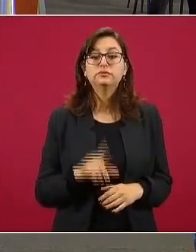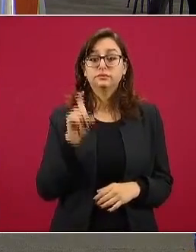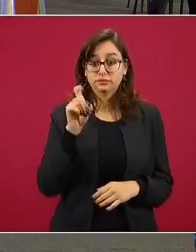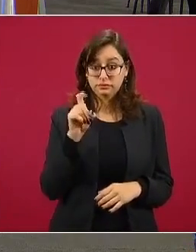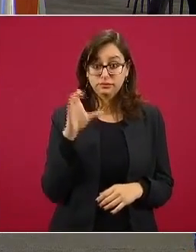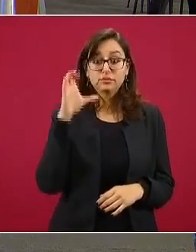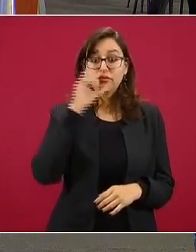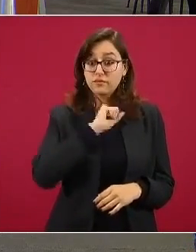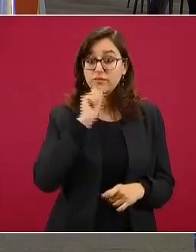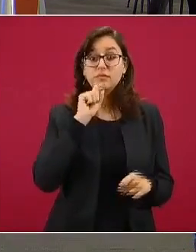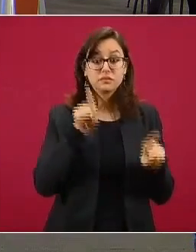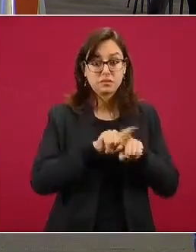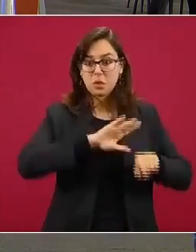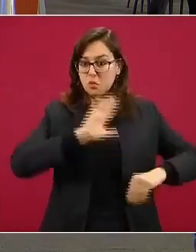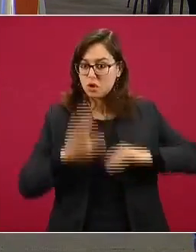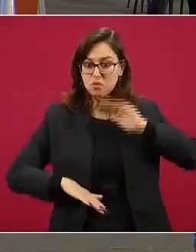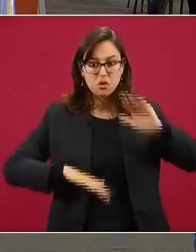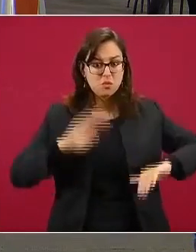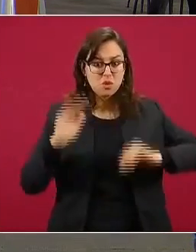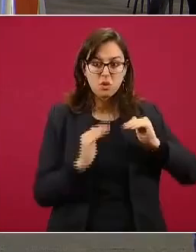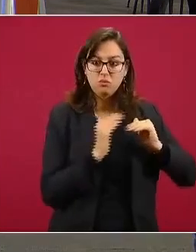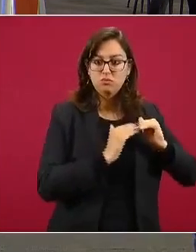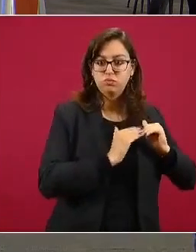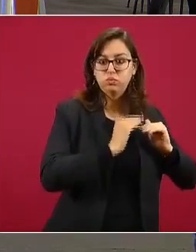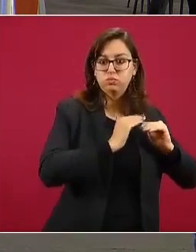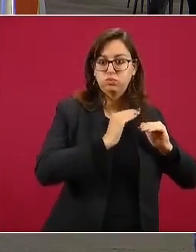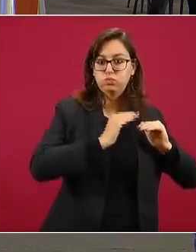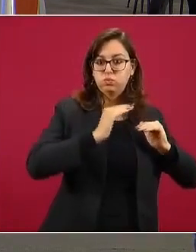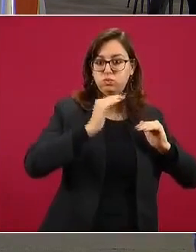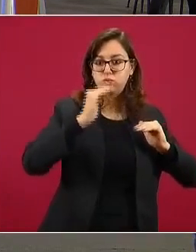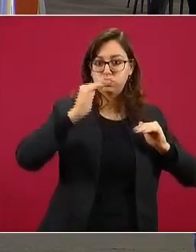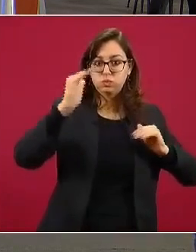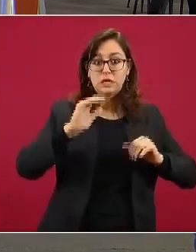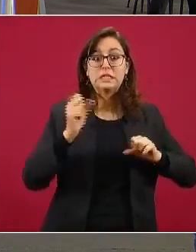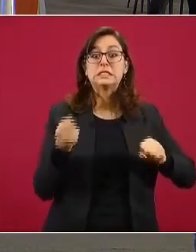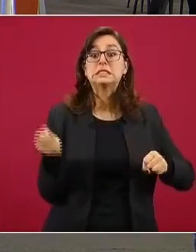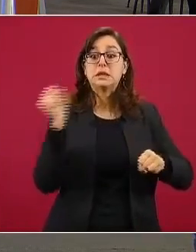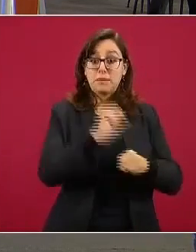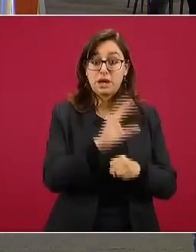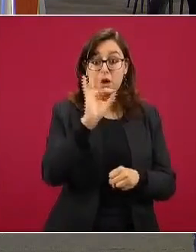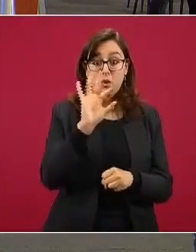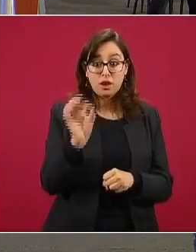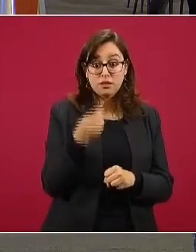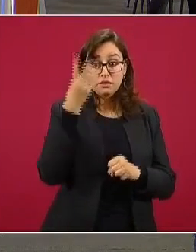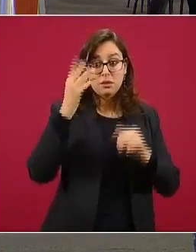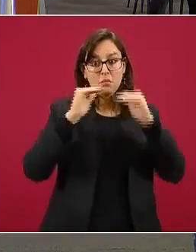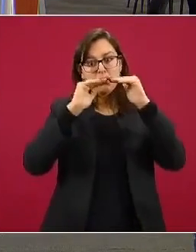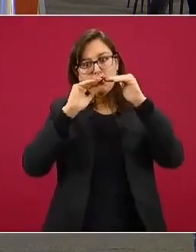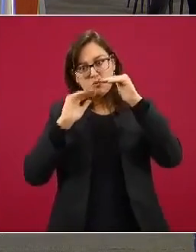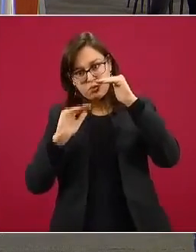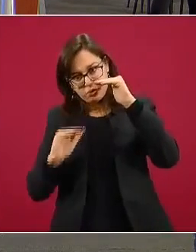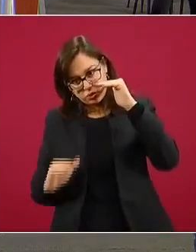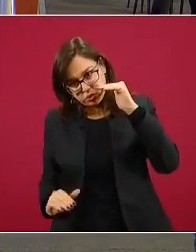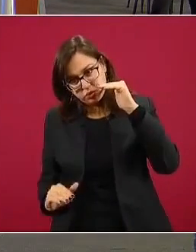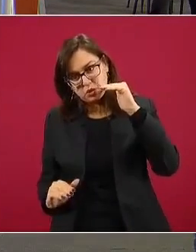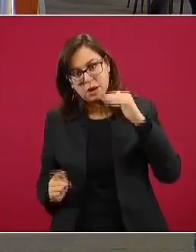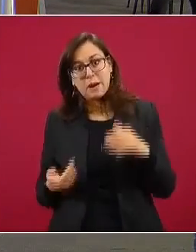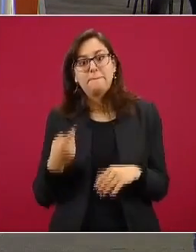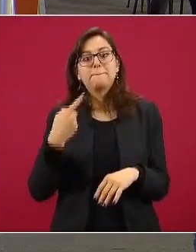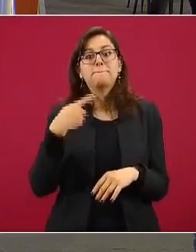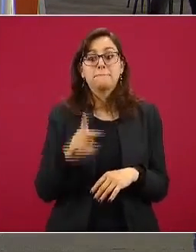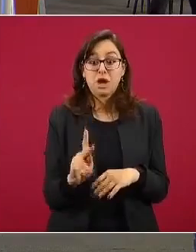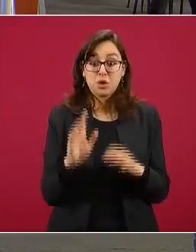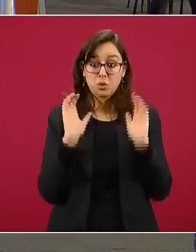fue igual de ascenso hasta la semana 42, abrimos la 43 con un descenso muy importante, pero ojo con la